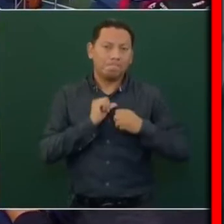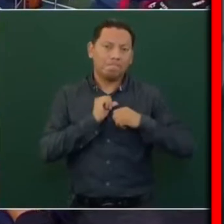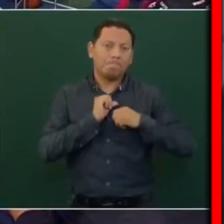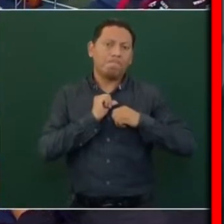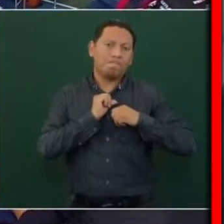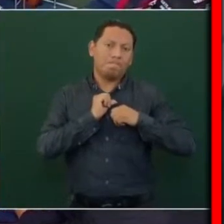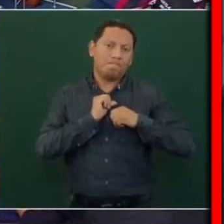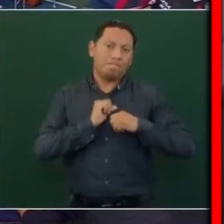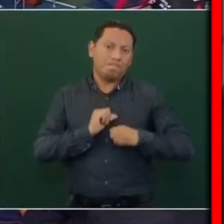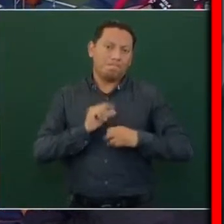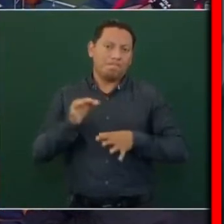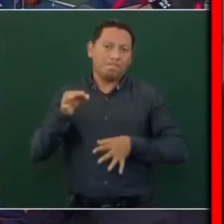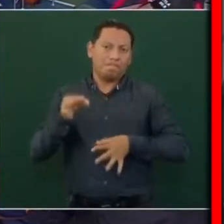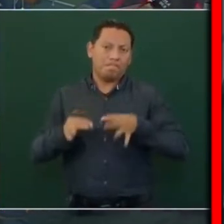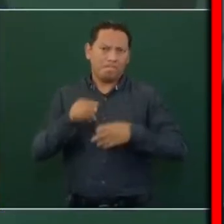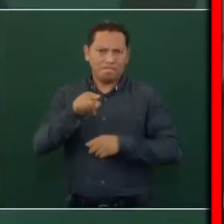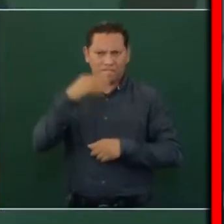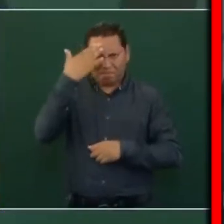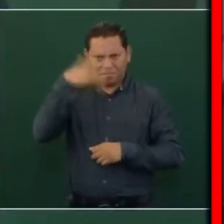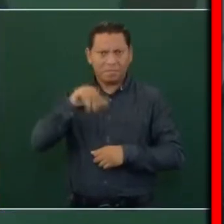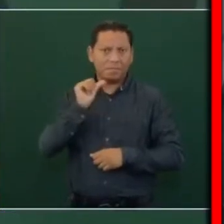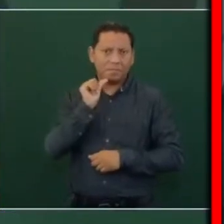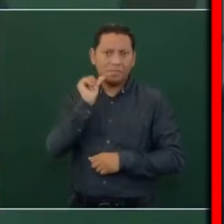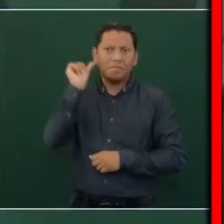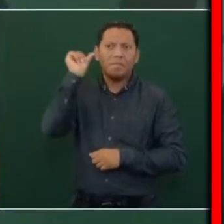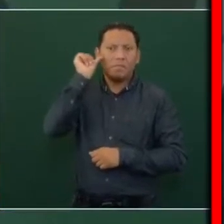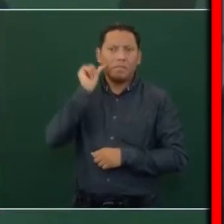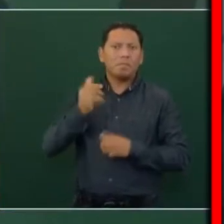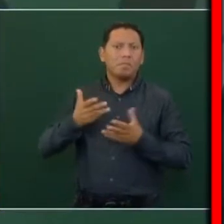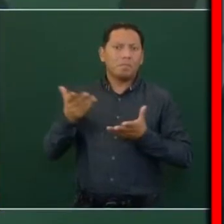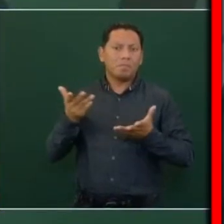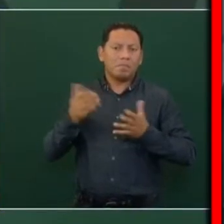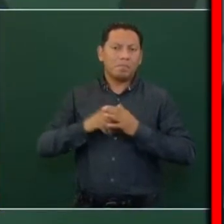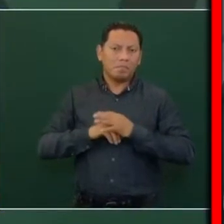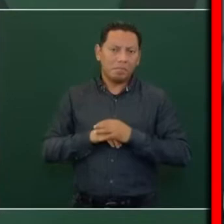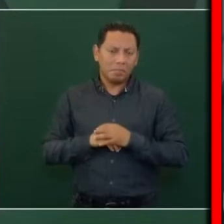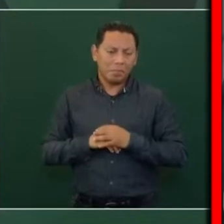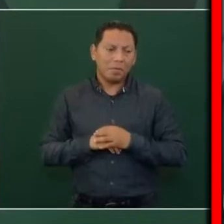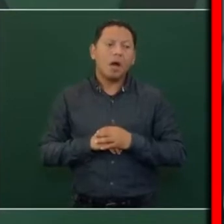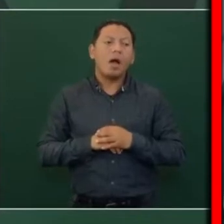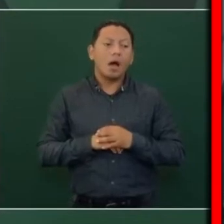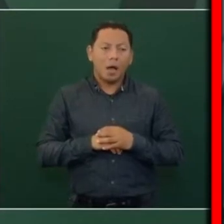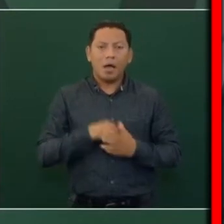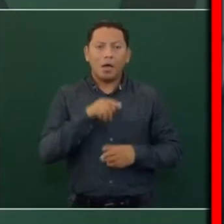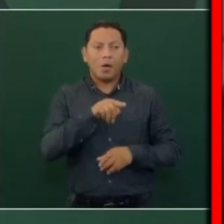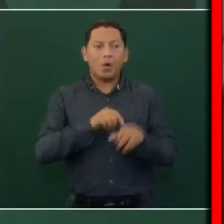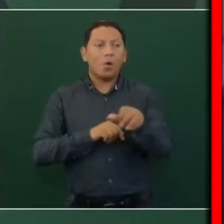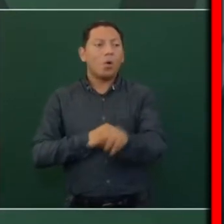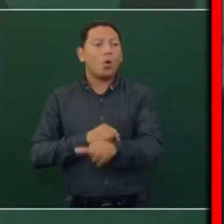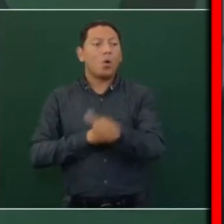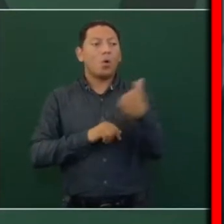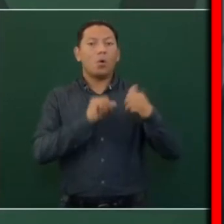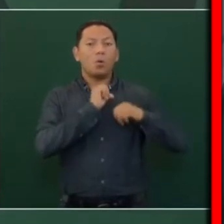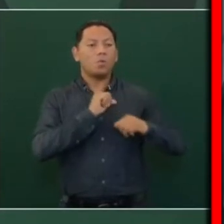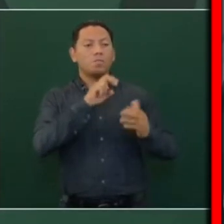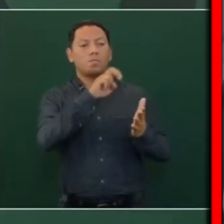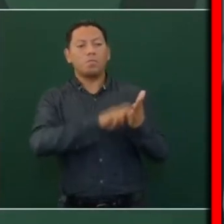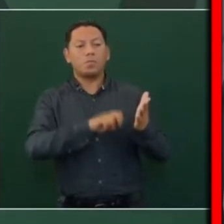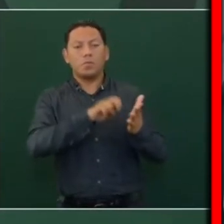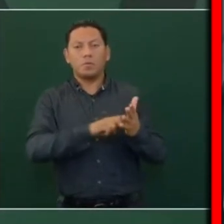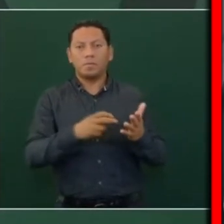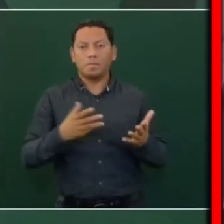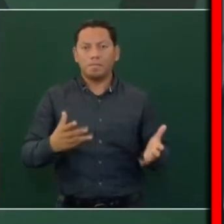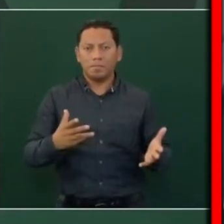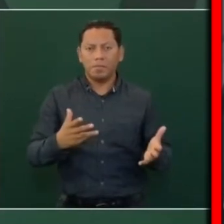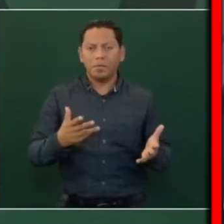Lo que hicieron ayer pues fue corregirle la plana a otro poder. Es